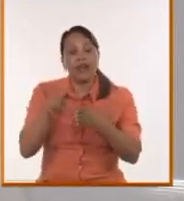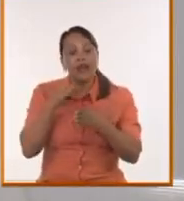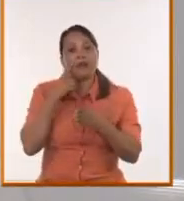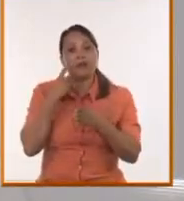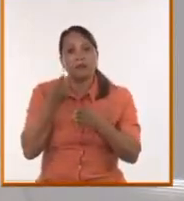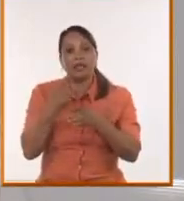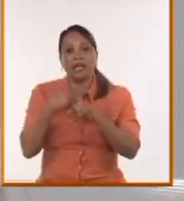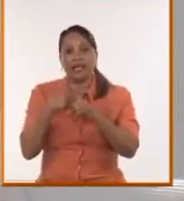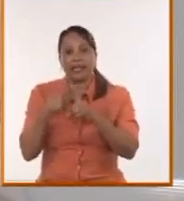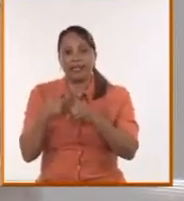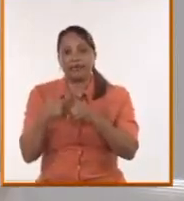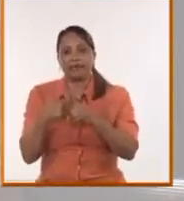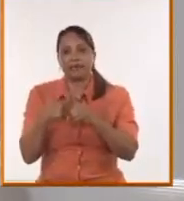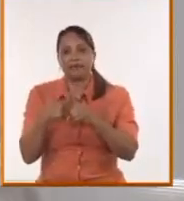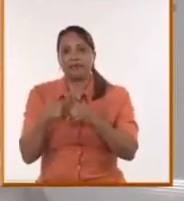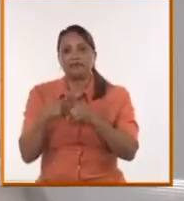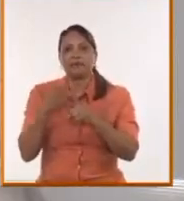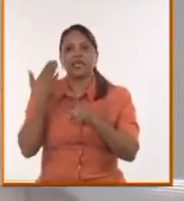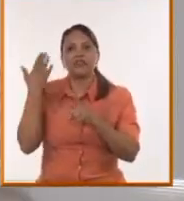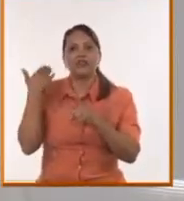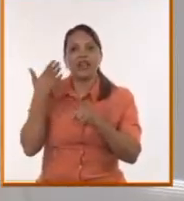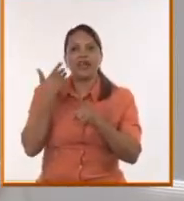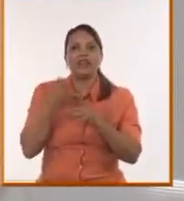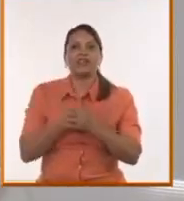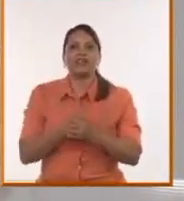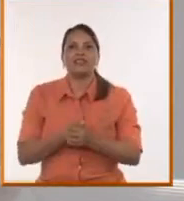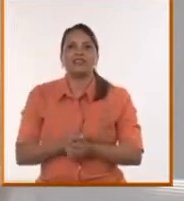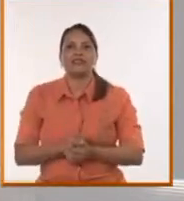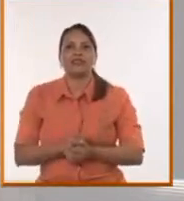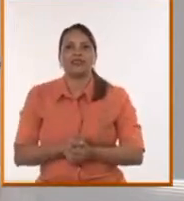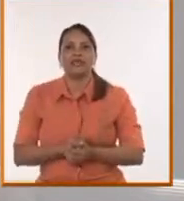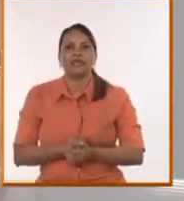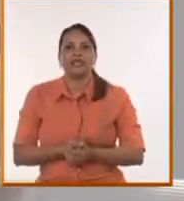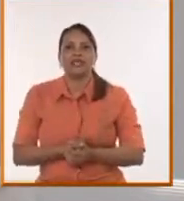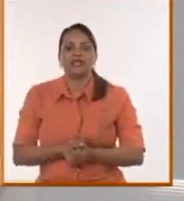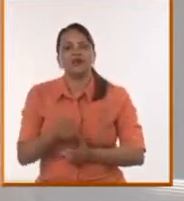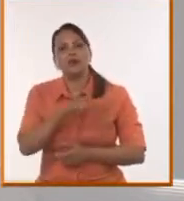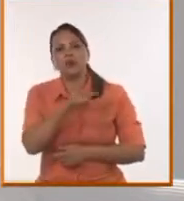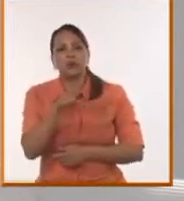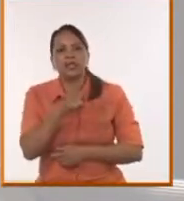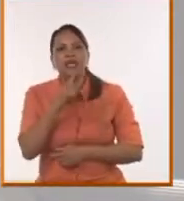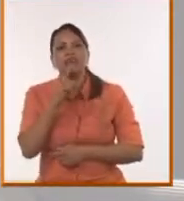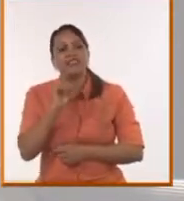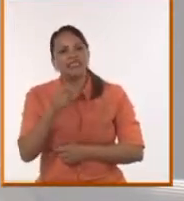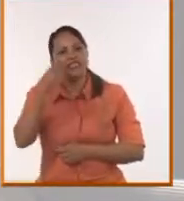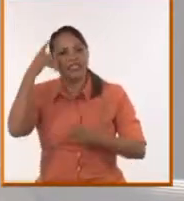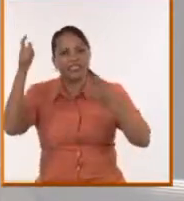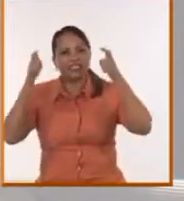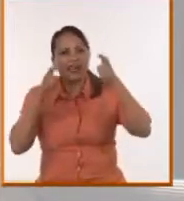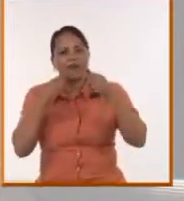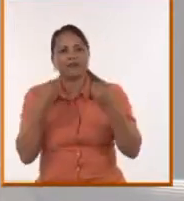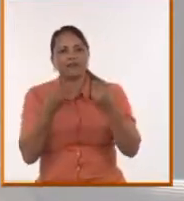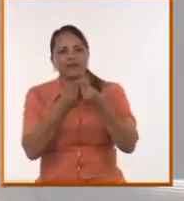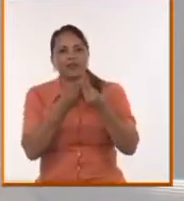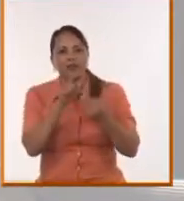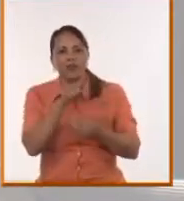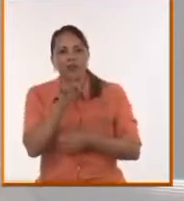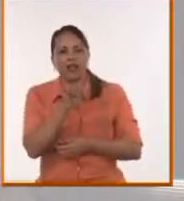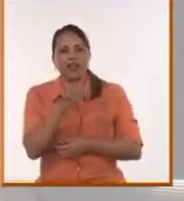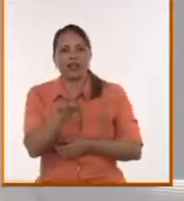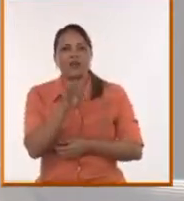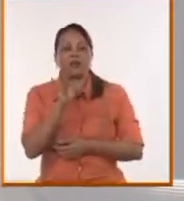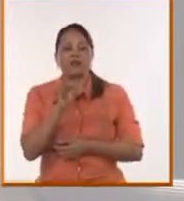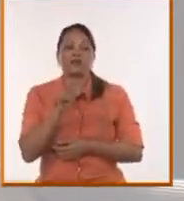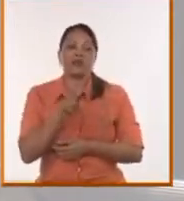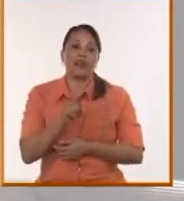Es decir, eso era como discurso de castrochavistas, ¿no? Era como ustedes y sí somos castrochavistas, pero el discurso